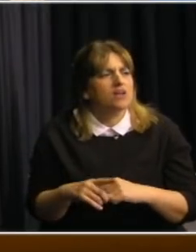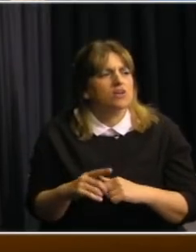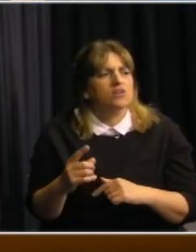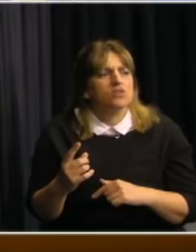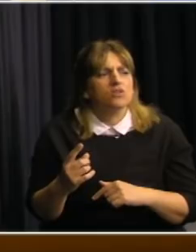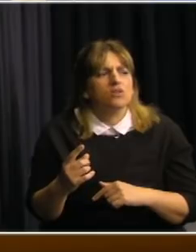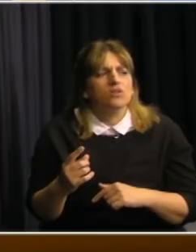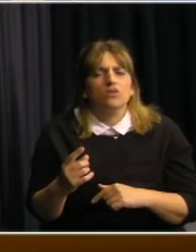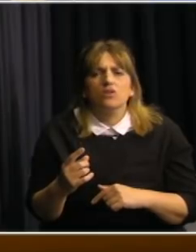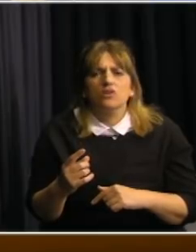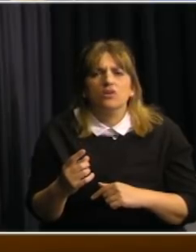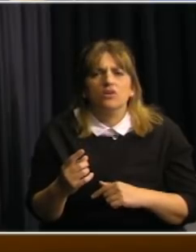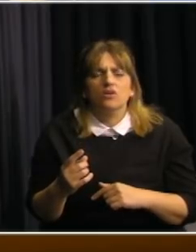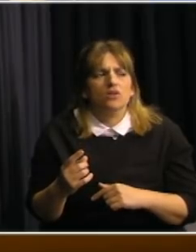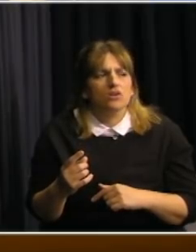contacto